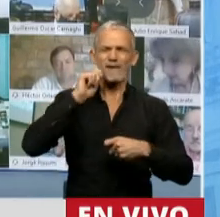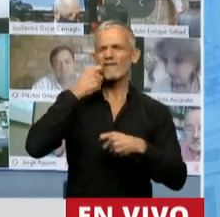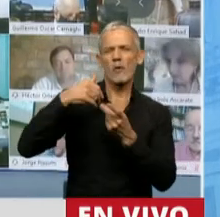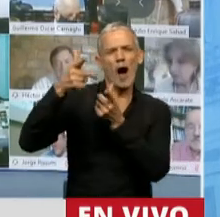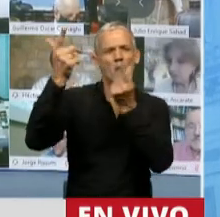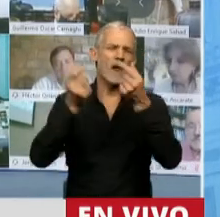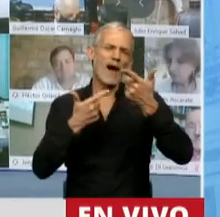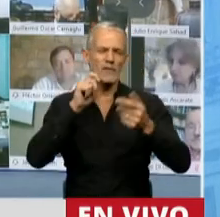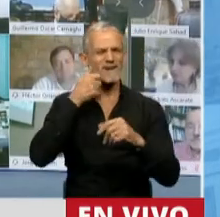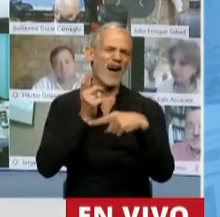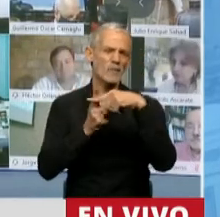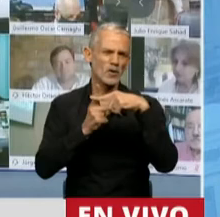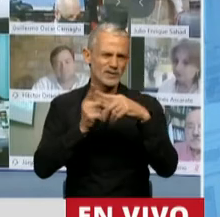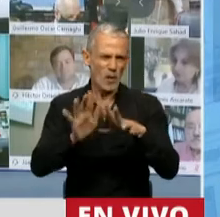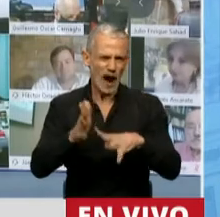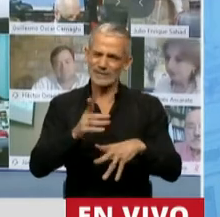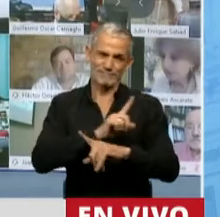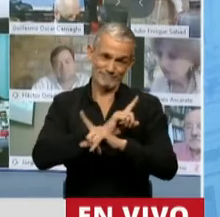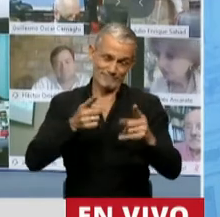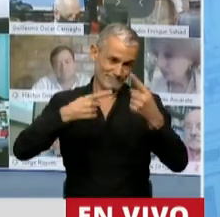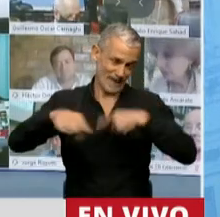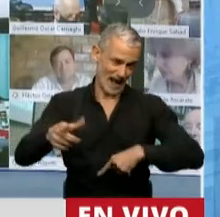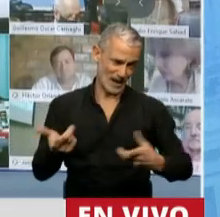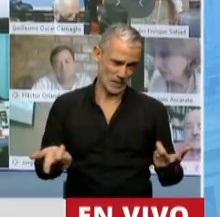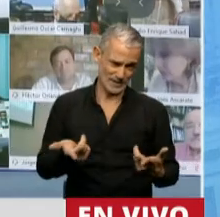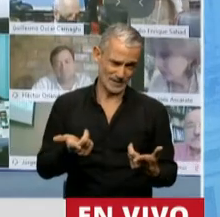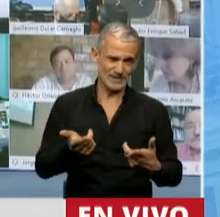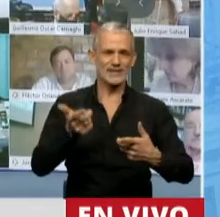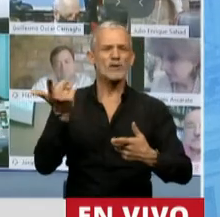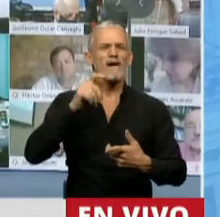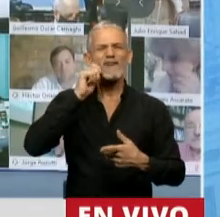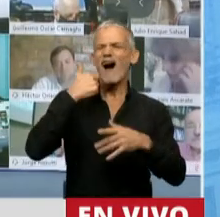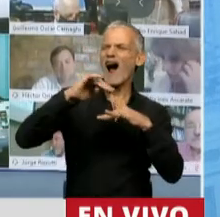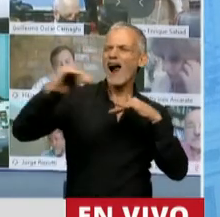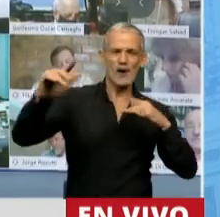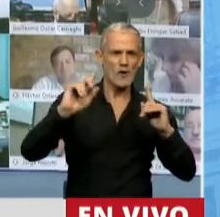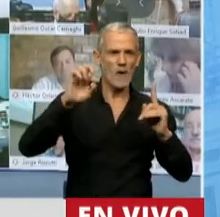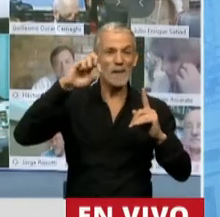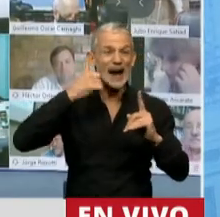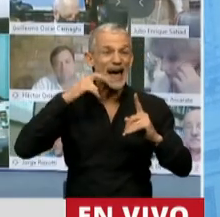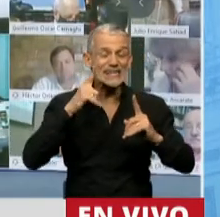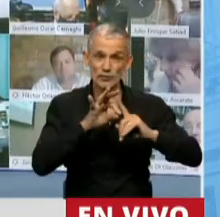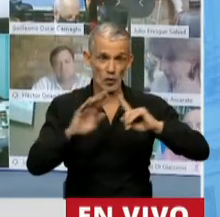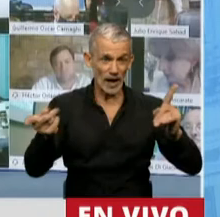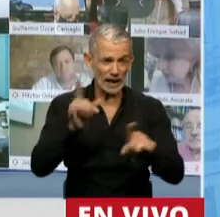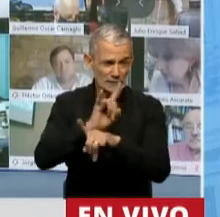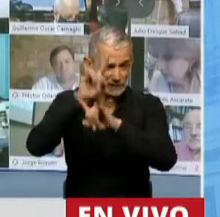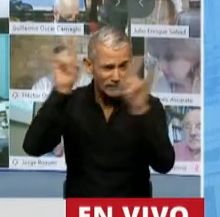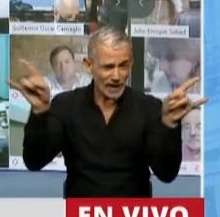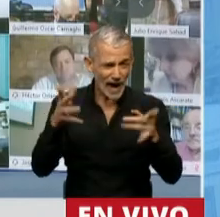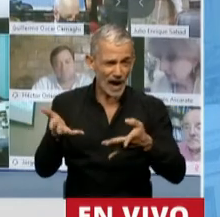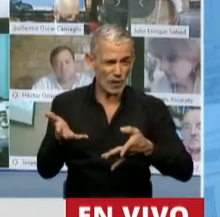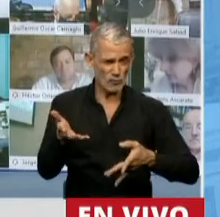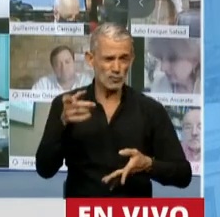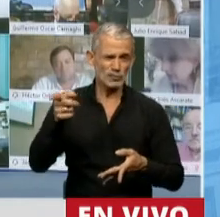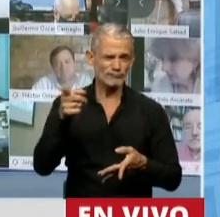connotación positiva posible. Al contrario, lejos de constituir paraísos, son infiernos para los pueblos